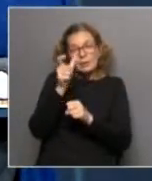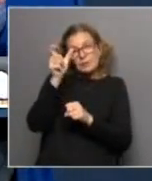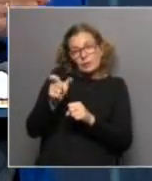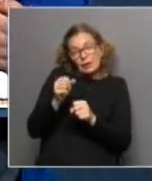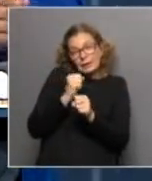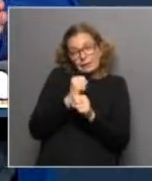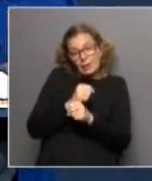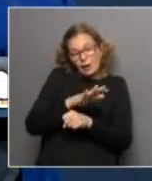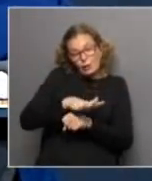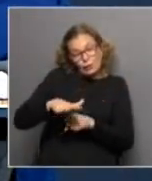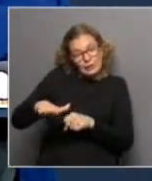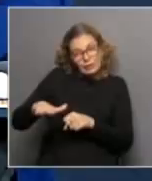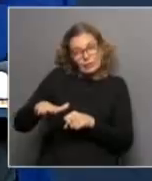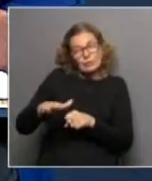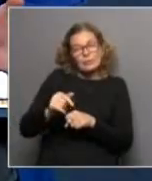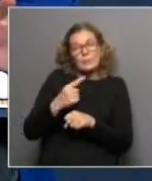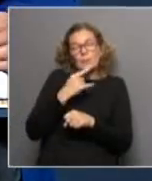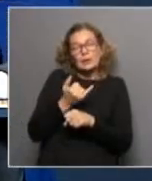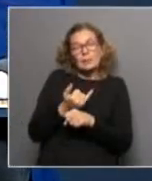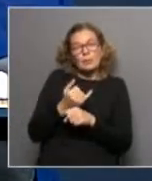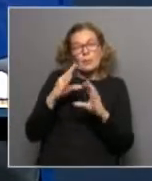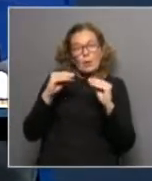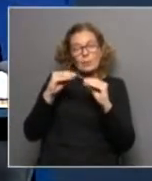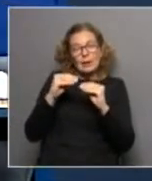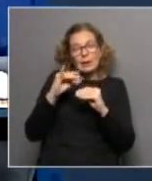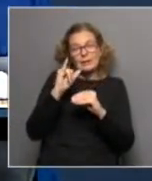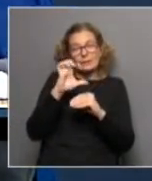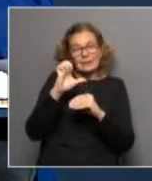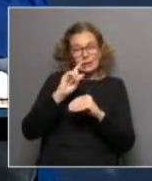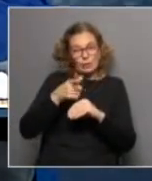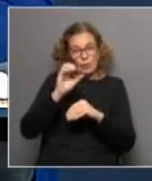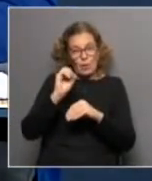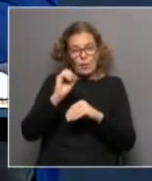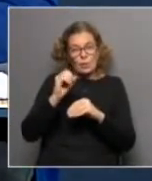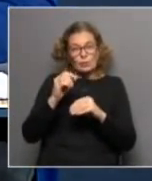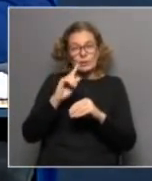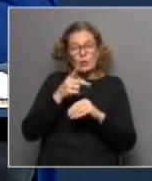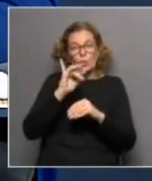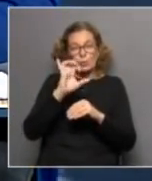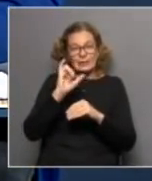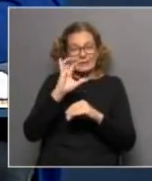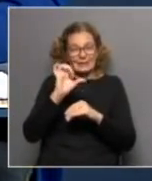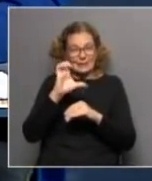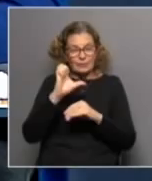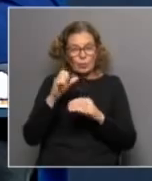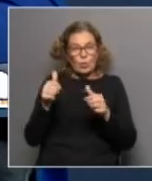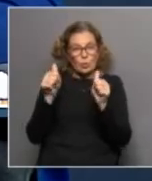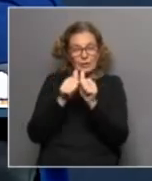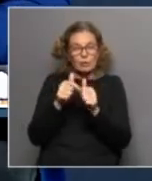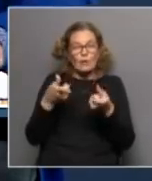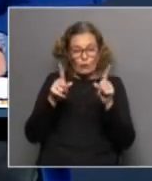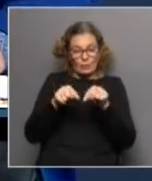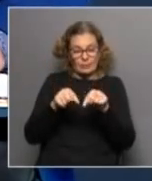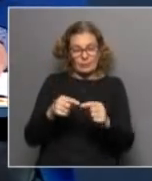trabajan con estos niños, niñas y adolescentes. Vamos a hablar con Diego Pailoes de Gurises Unidos. Esto en el siguiente bloque de La Letra Chica. Ya